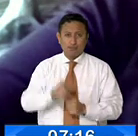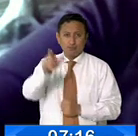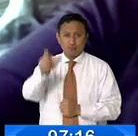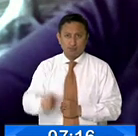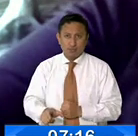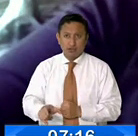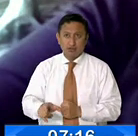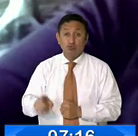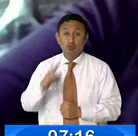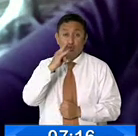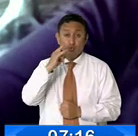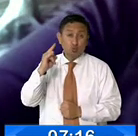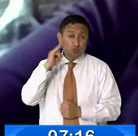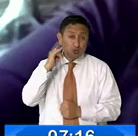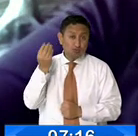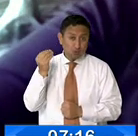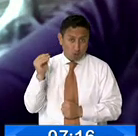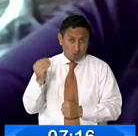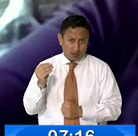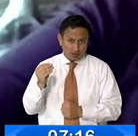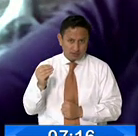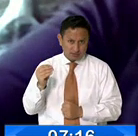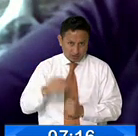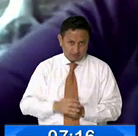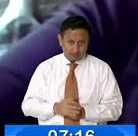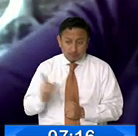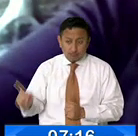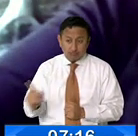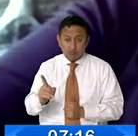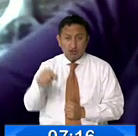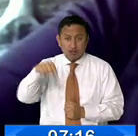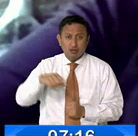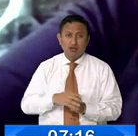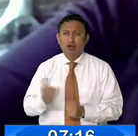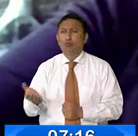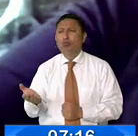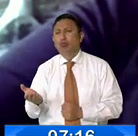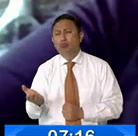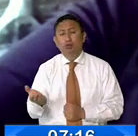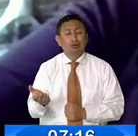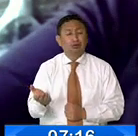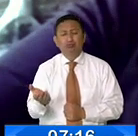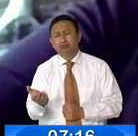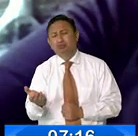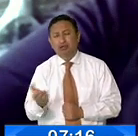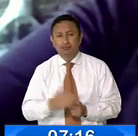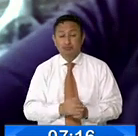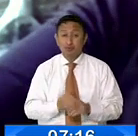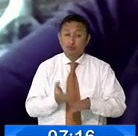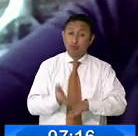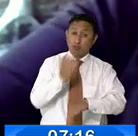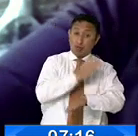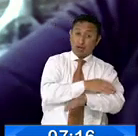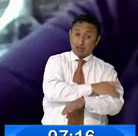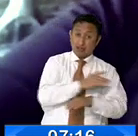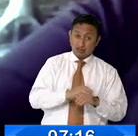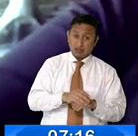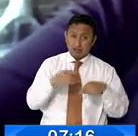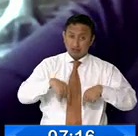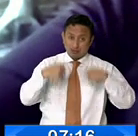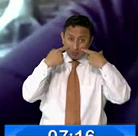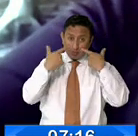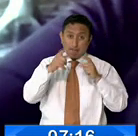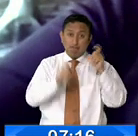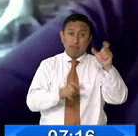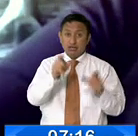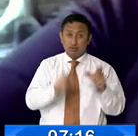tanto niños, niñas y adolescentes especialmente para ejercer la mendicidad. Y para ello se arman unos operativos, ¿no? La